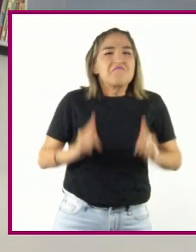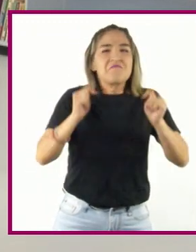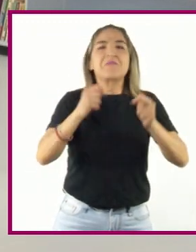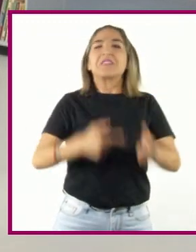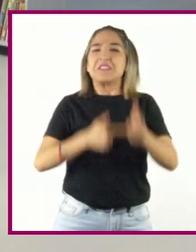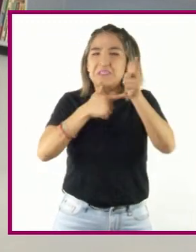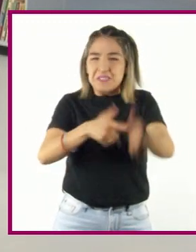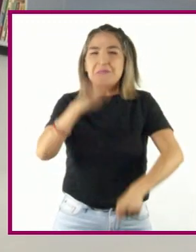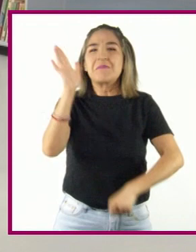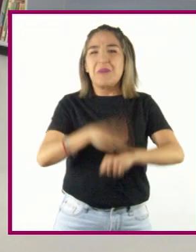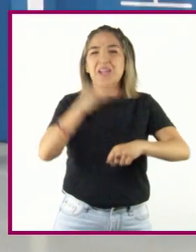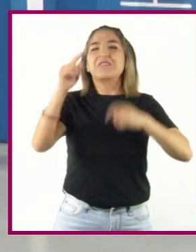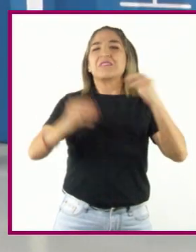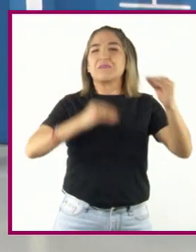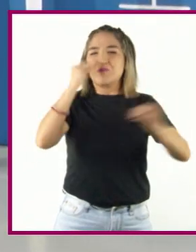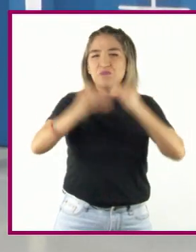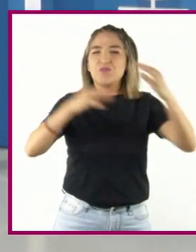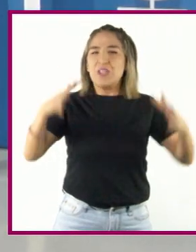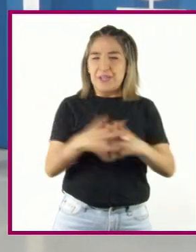confrontación.